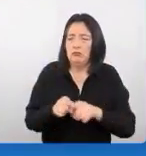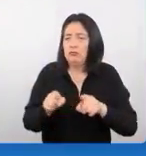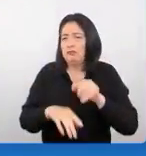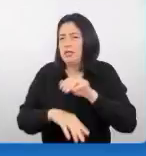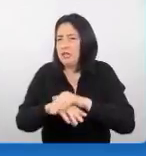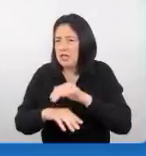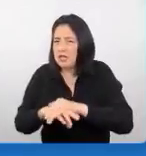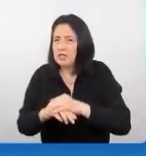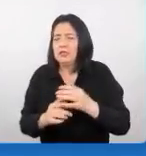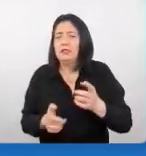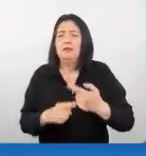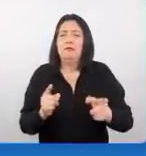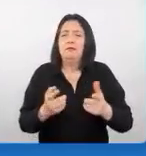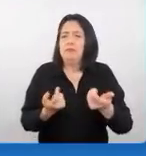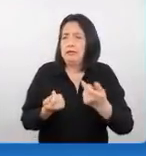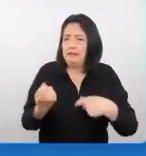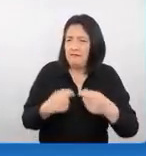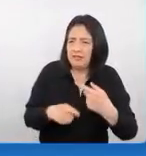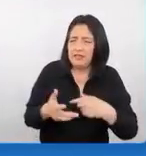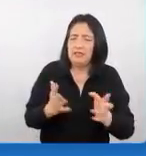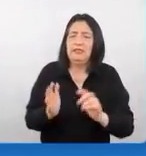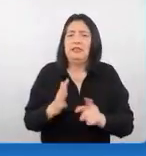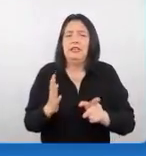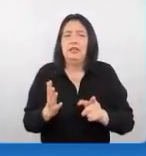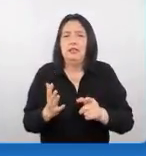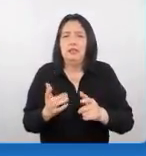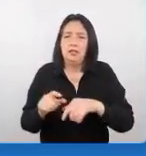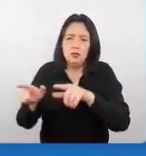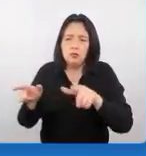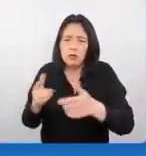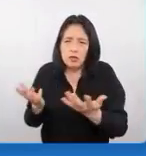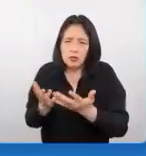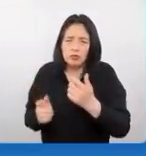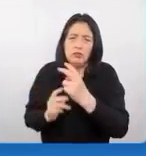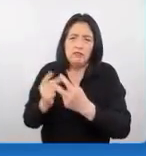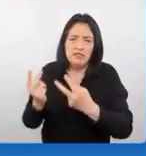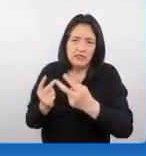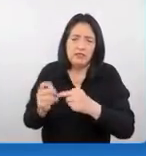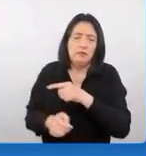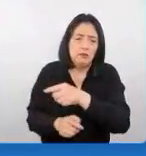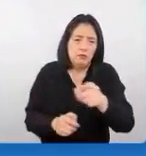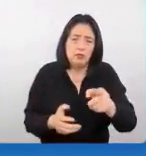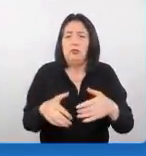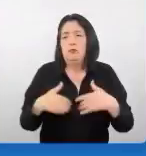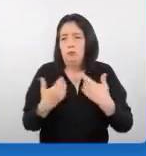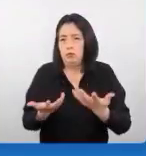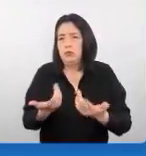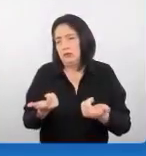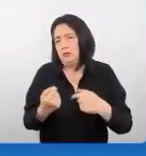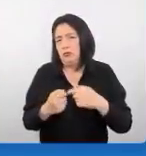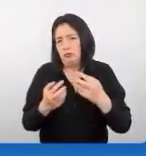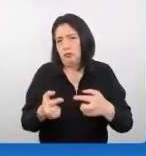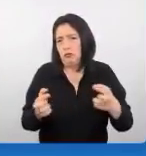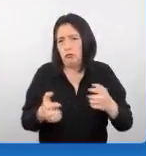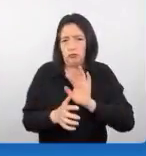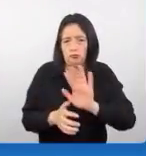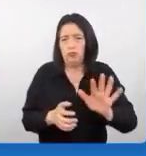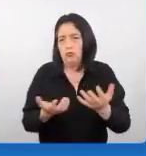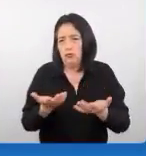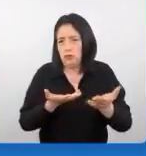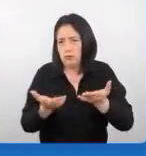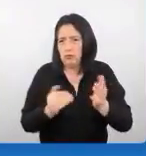para vender también el destino y para que ustedes puedan vender sus productos sus servicios